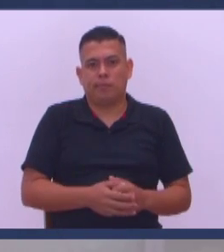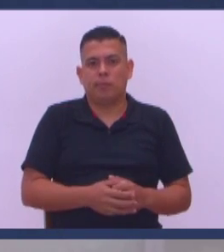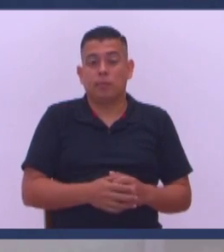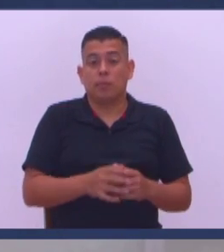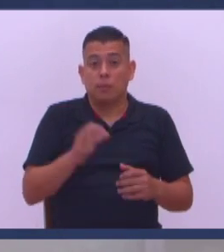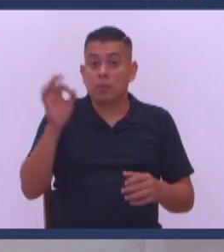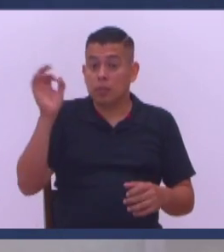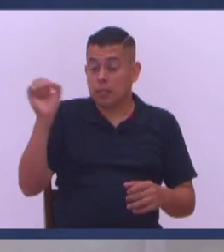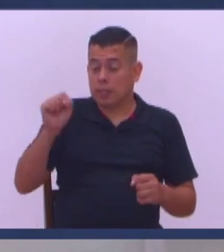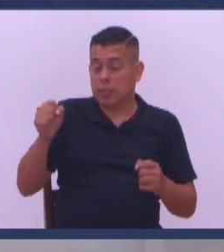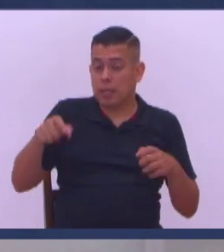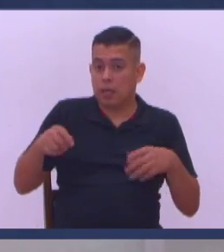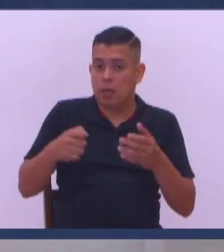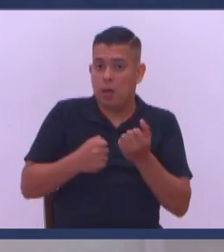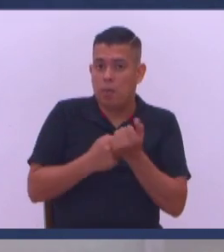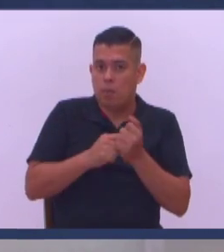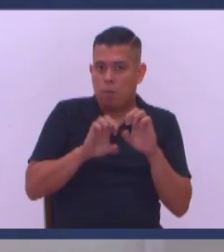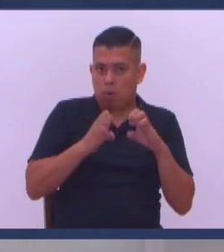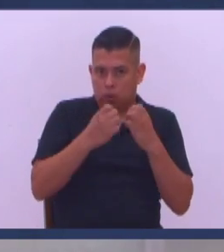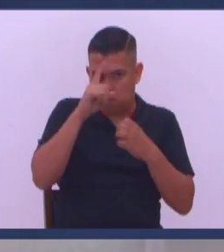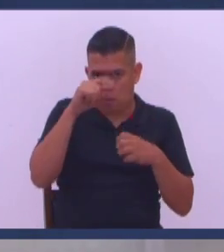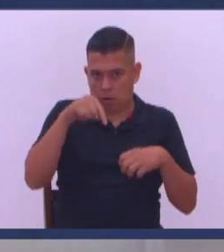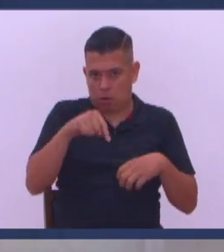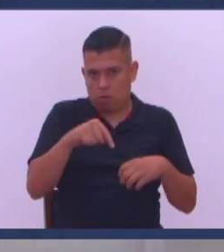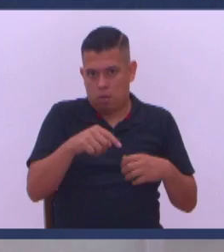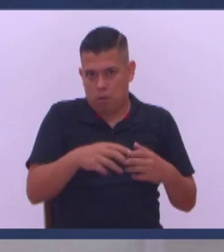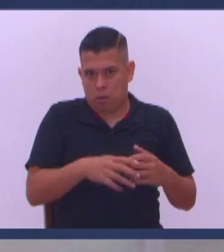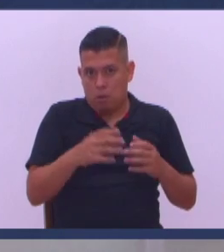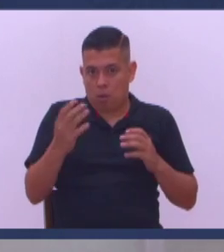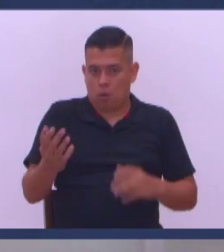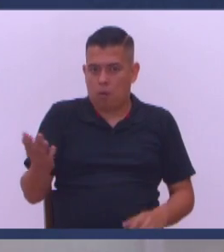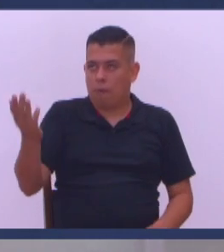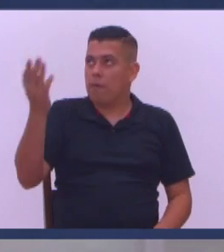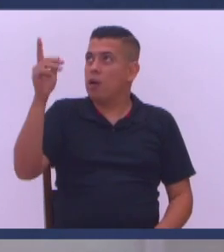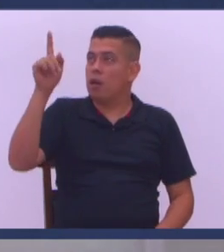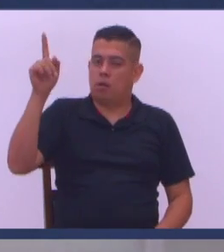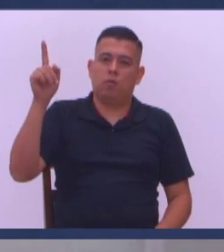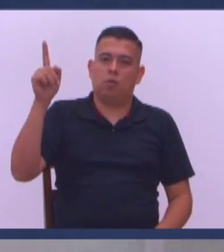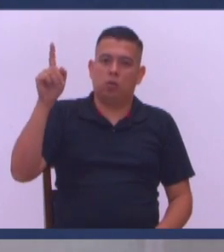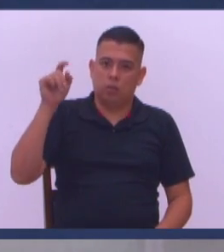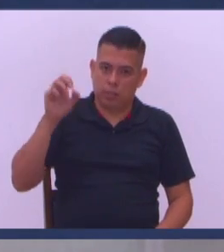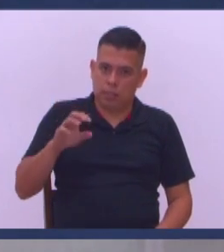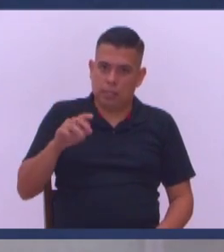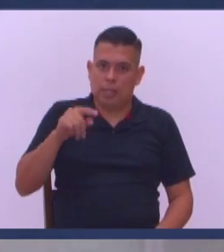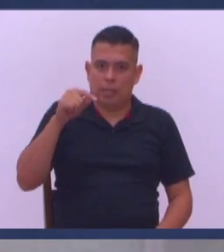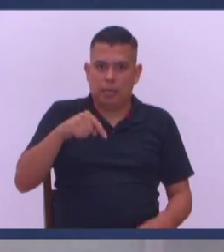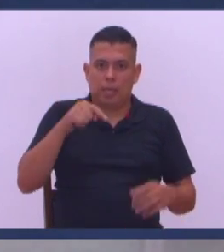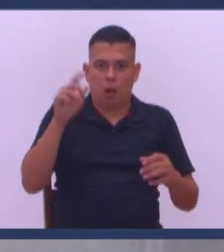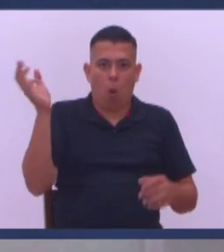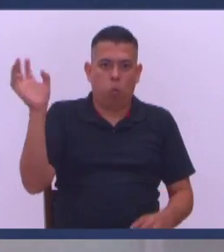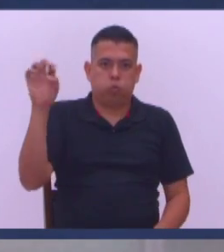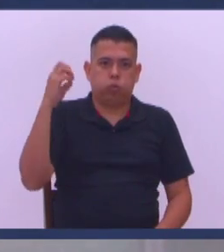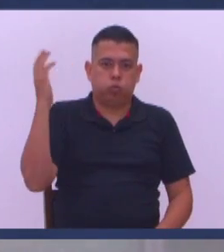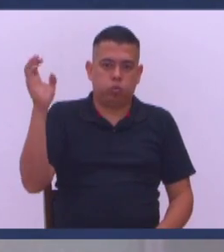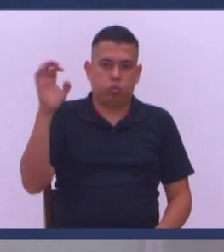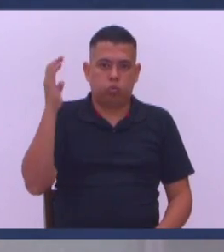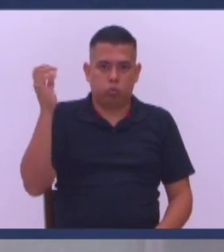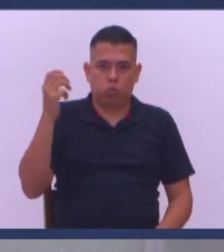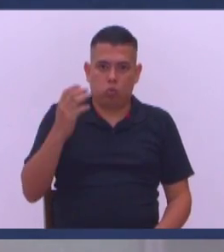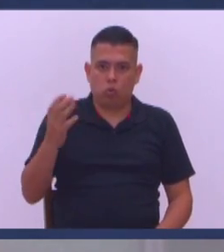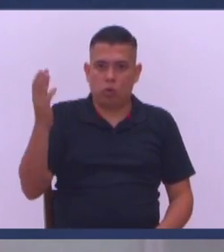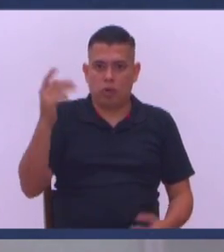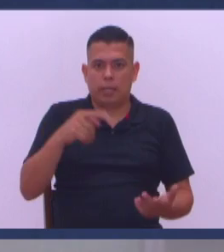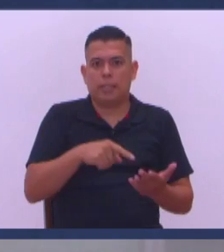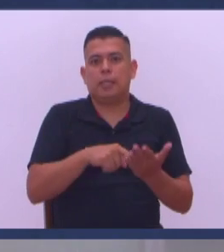Ayúdenme Si, si me dio Yo aquí lo arreglo Ok Si nosotros venimos Ante Dios Hoy En medio de esta pandemia Que nos ha dejado Hoy por hoy